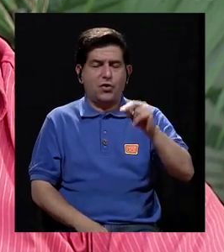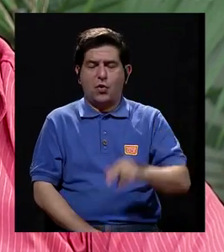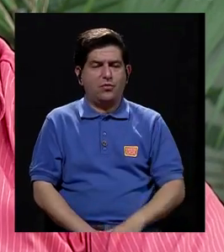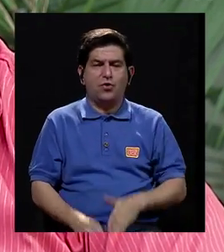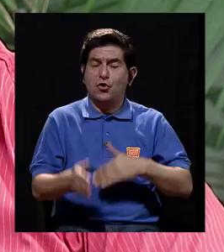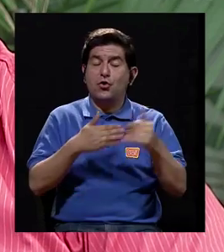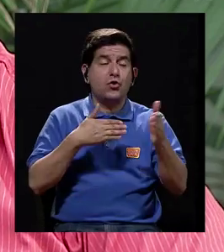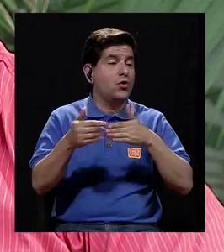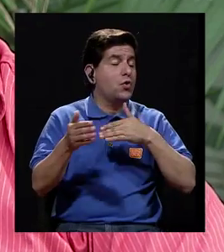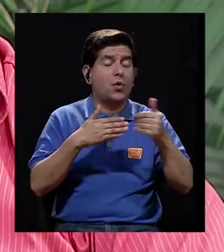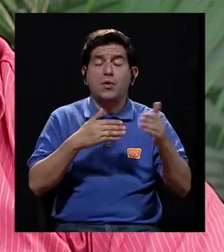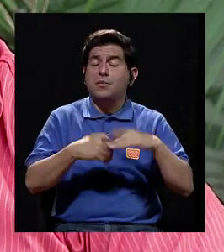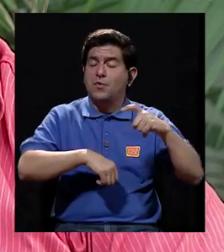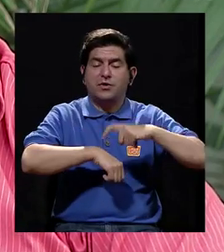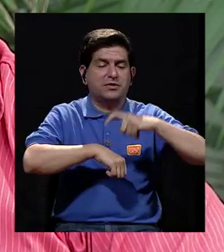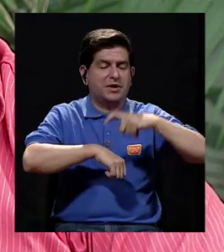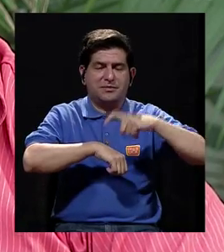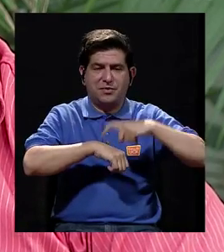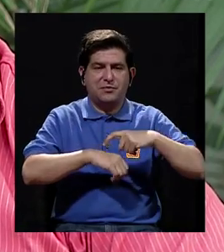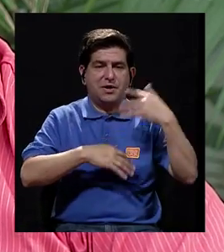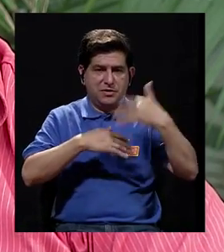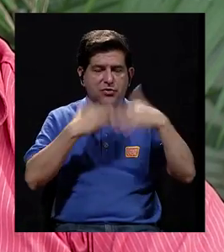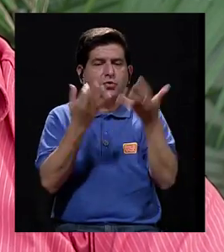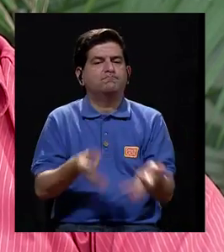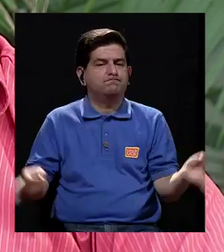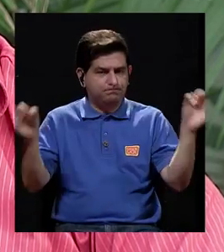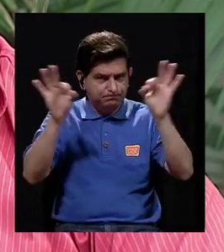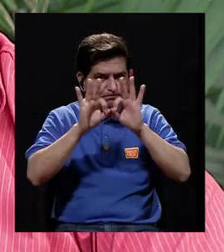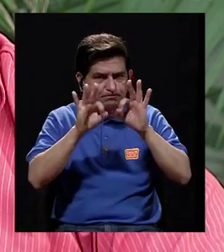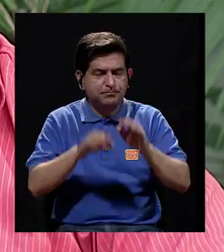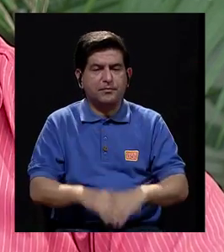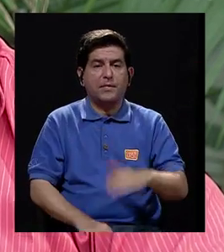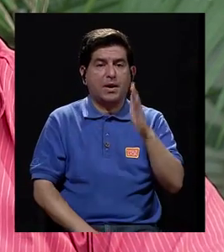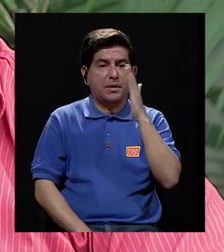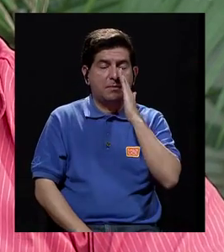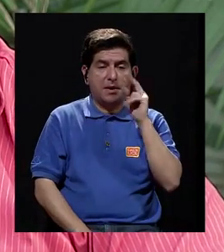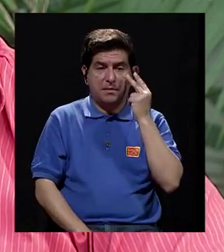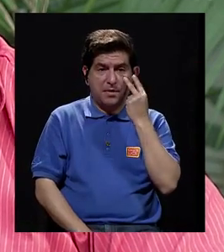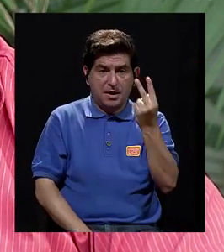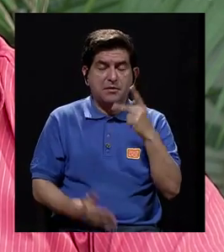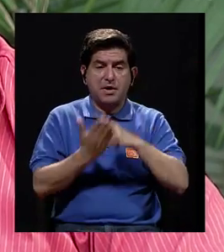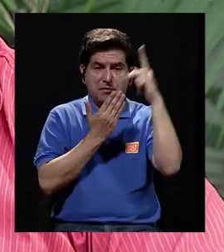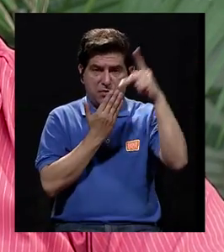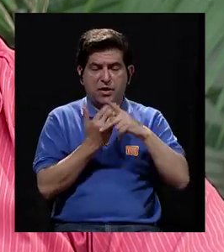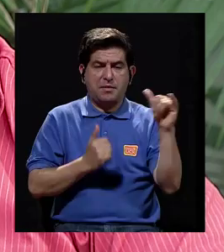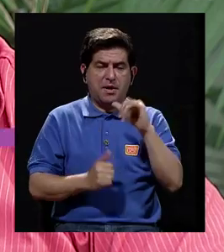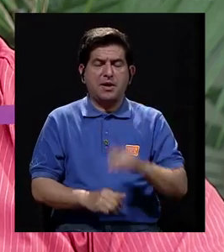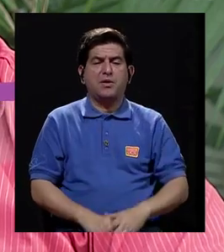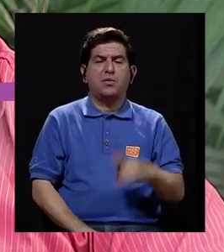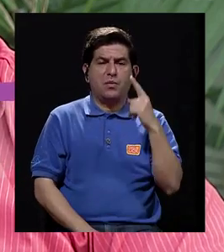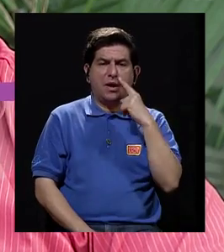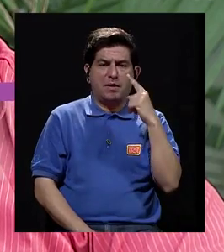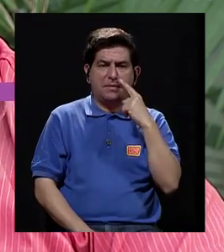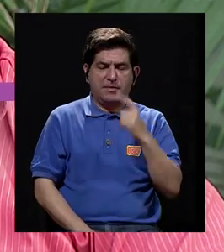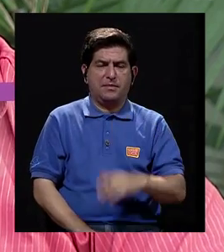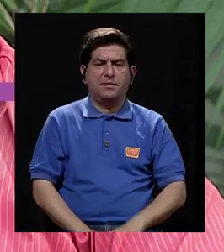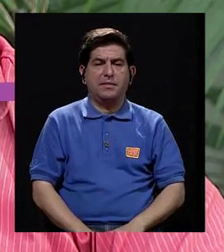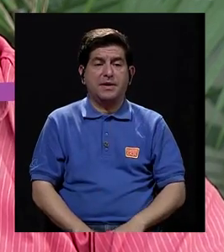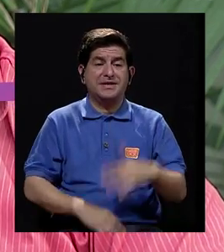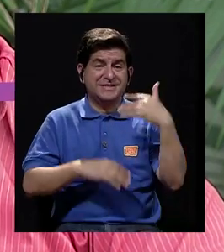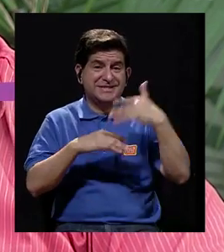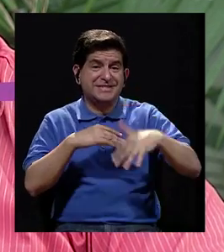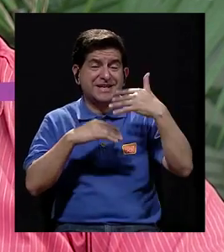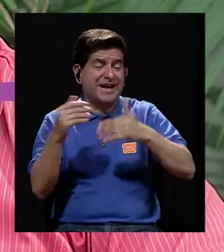no. Cualquier sangrado, en cualquier parte del embarazo es importante. Entonces, para las mamás que nos ven, allá en la casa, o los papás que nos acompañan también,